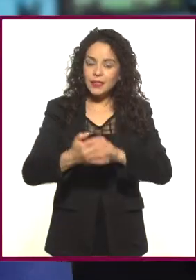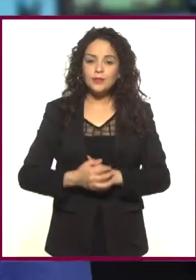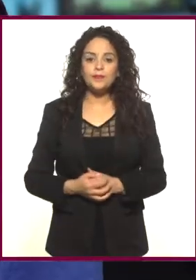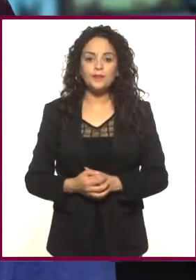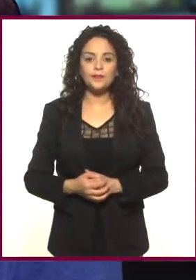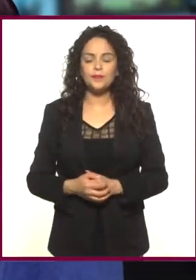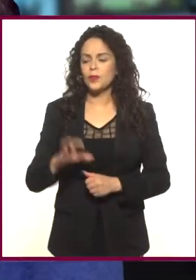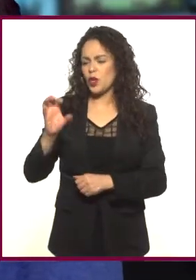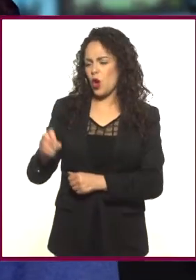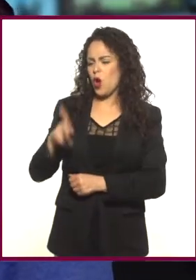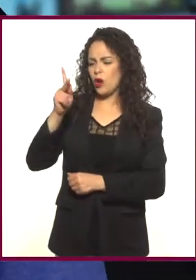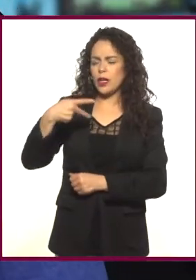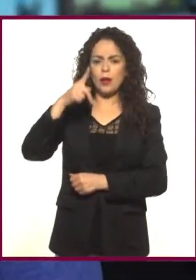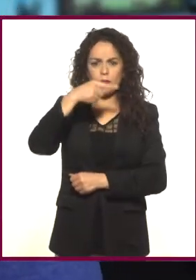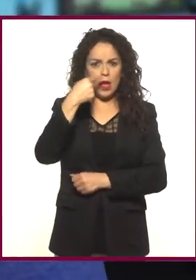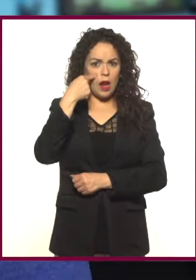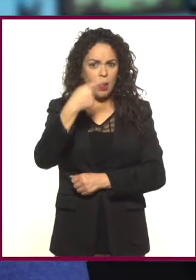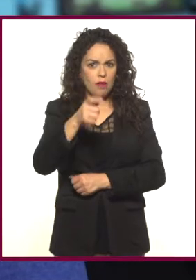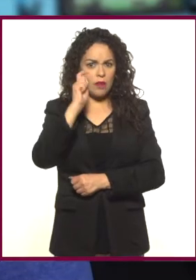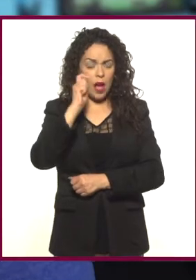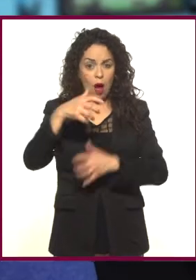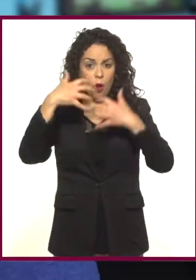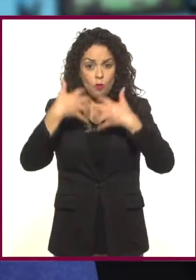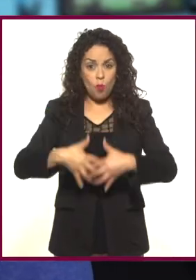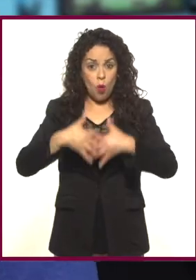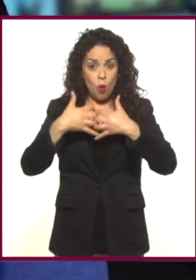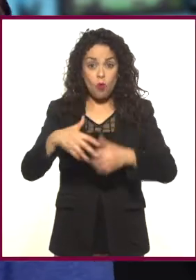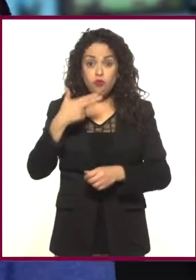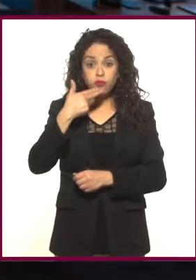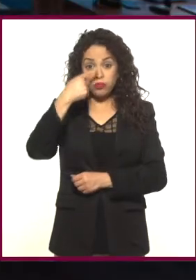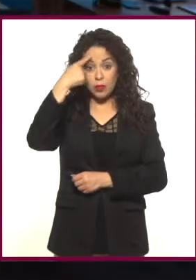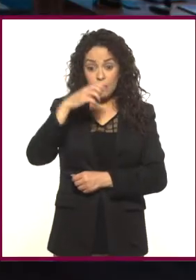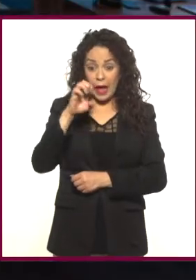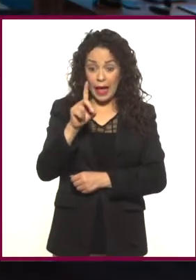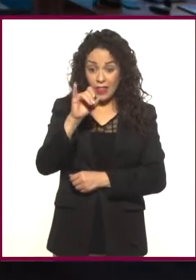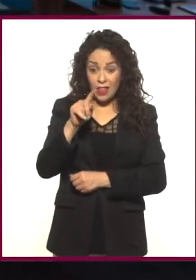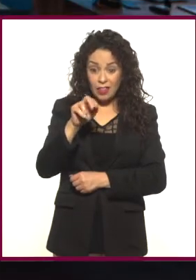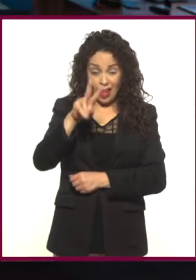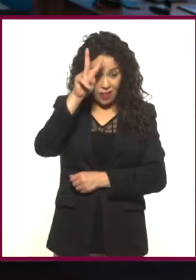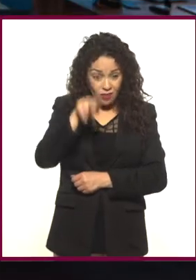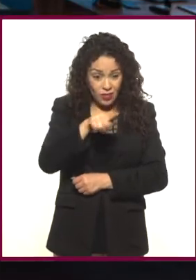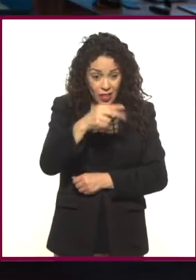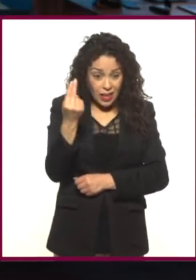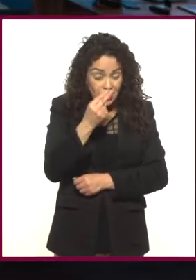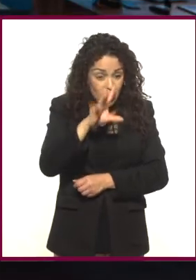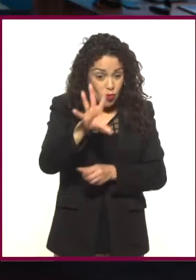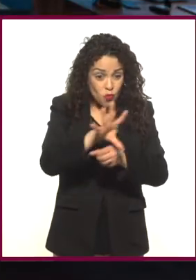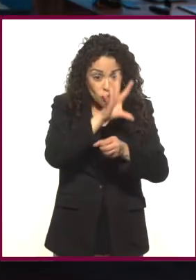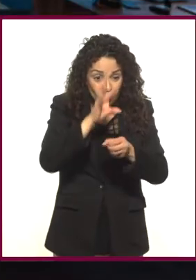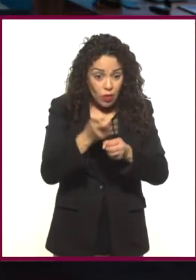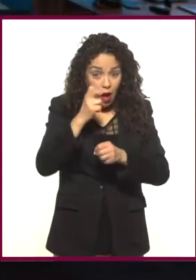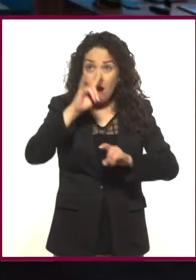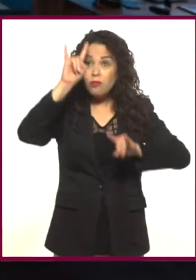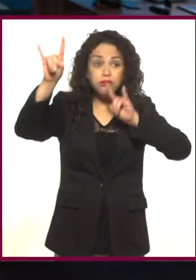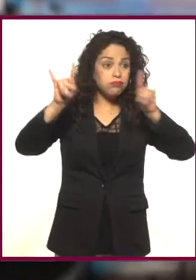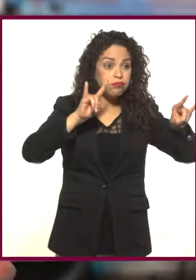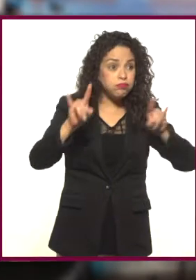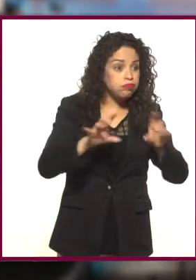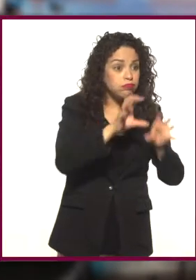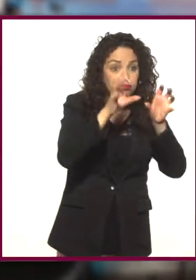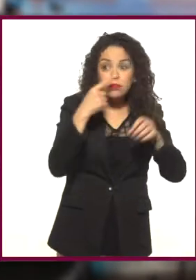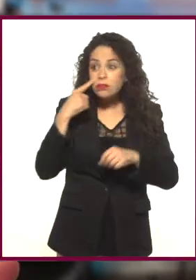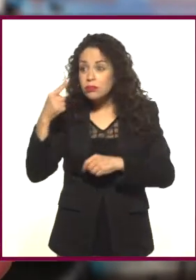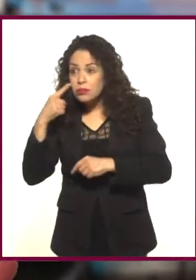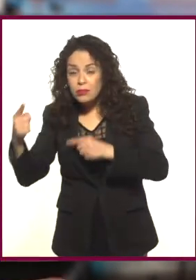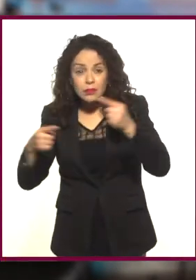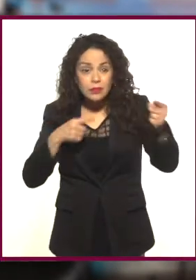Ok, ok. ¿Pero ya viste la bestia de máquina que usan para editar? ¿Neta necesitas todos esos monitores? Para una